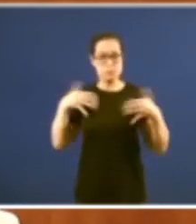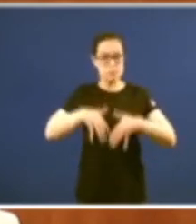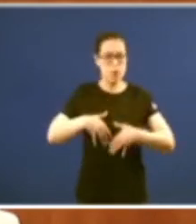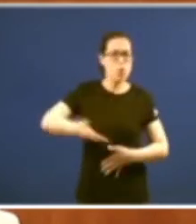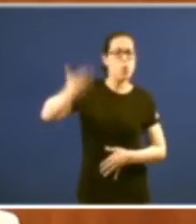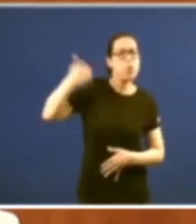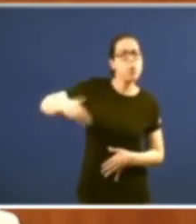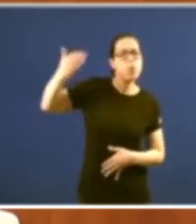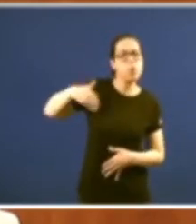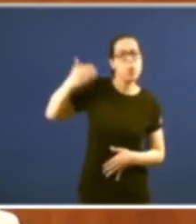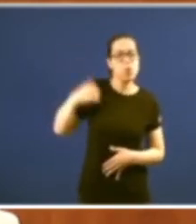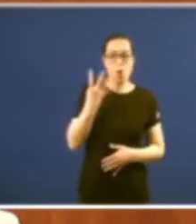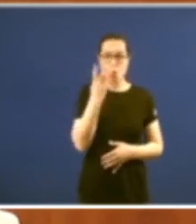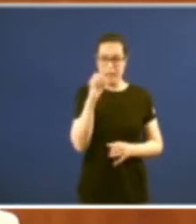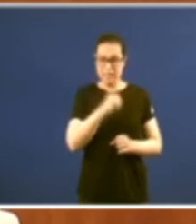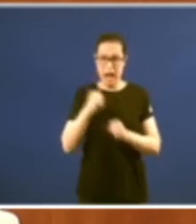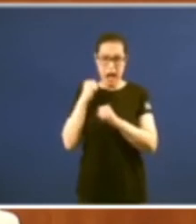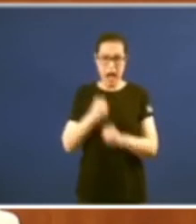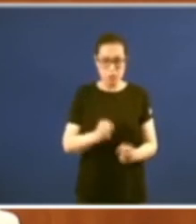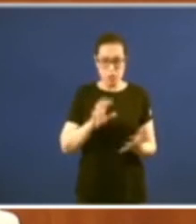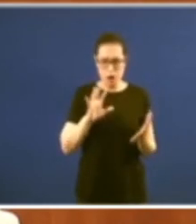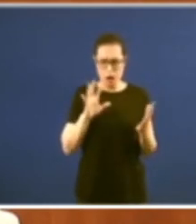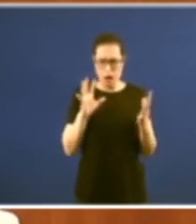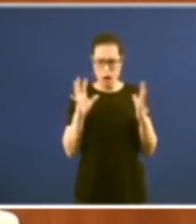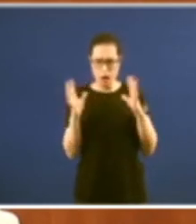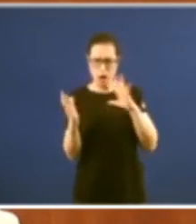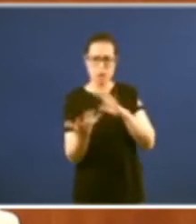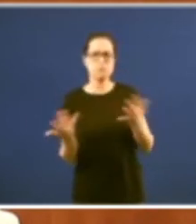mudou en cotían nestas 4 décadas non?